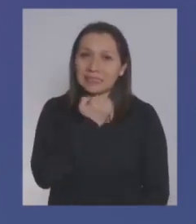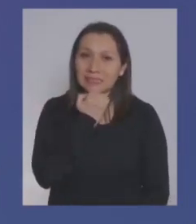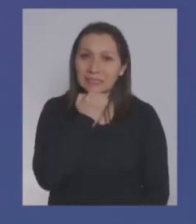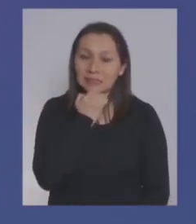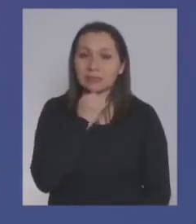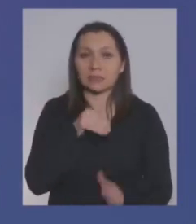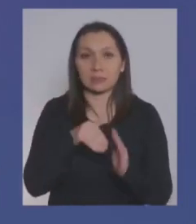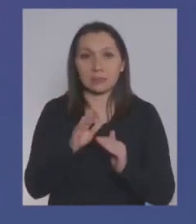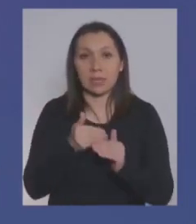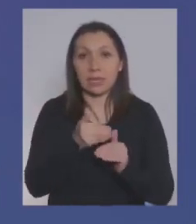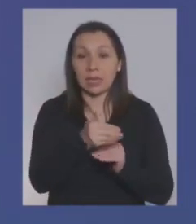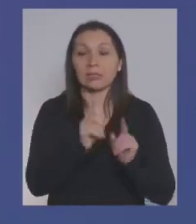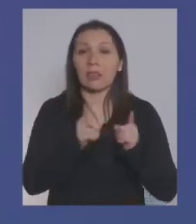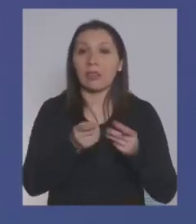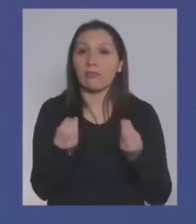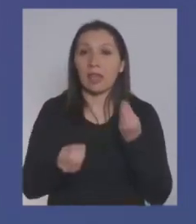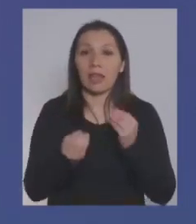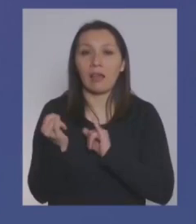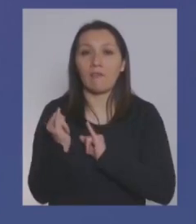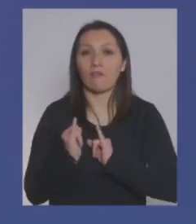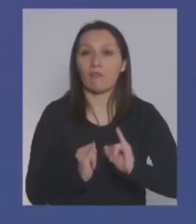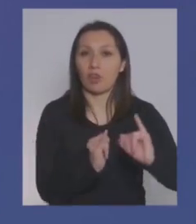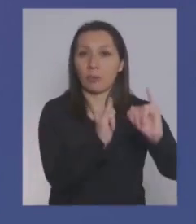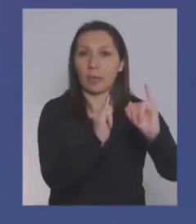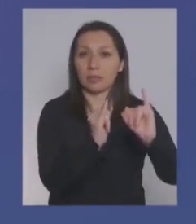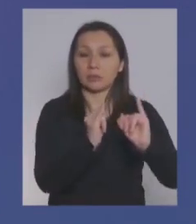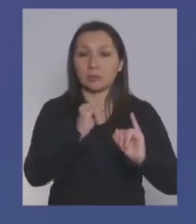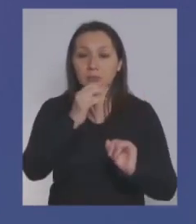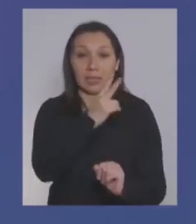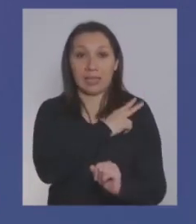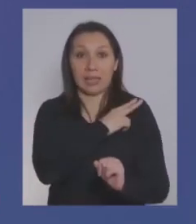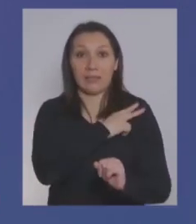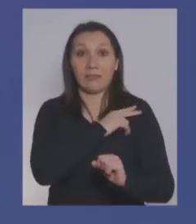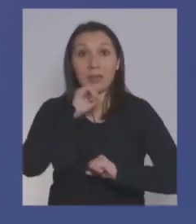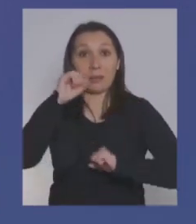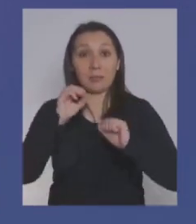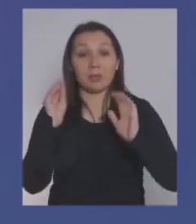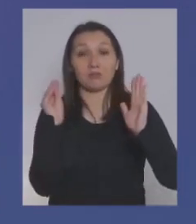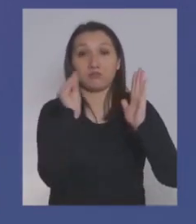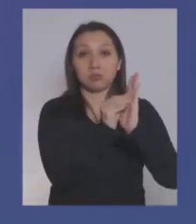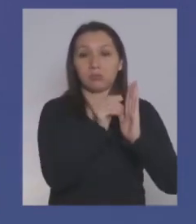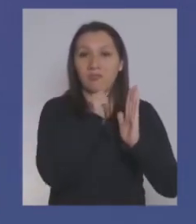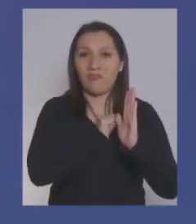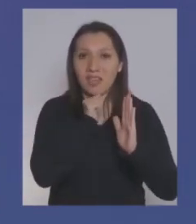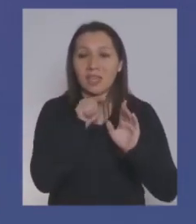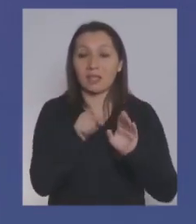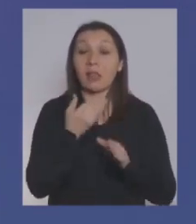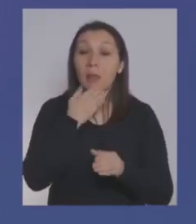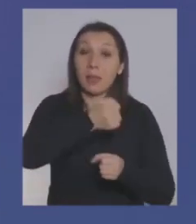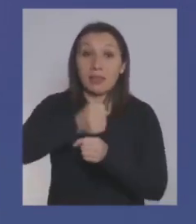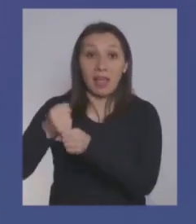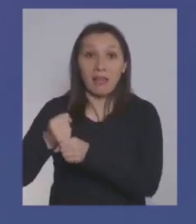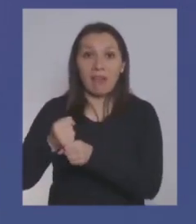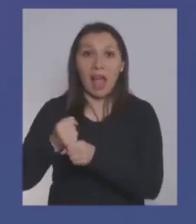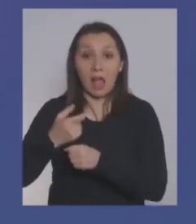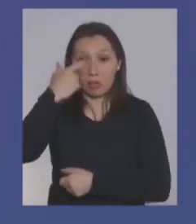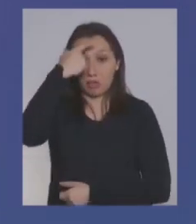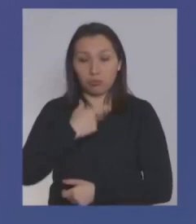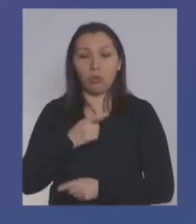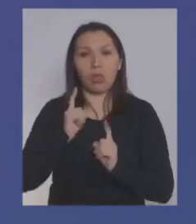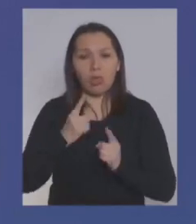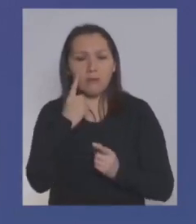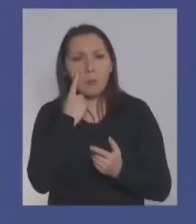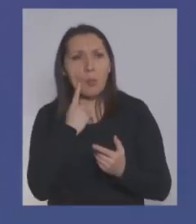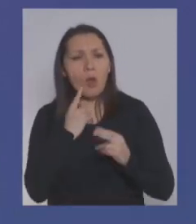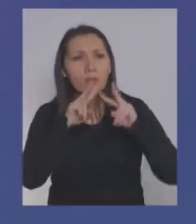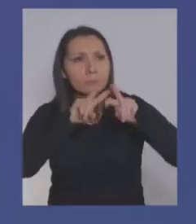más allá de eso, que tiene que ver con la información que los propios empleadores reportan. Y también que los propios trabajadores tienen que cerciorarse, si todos tenemos